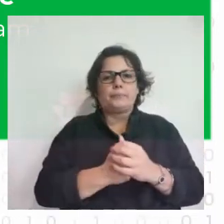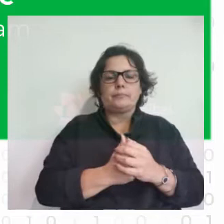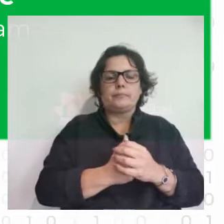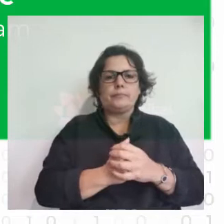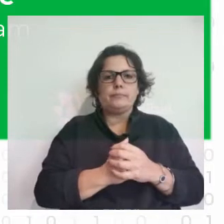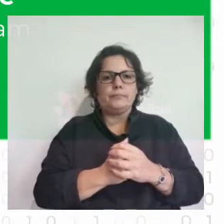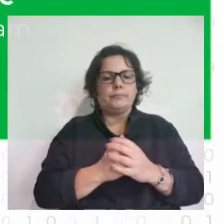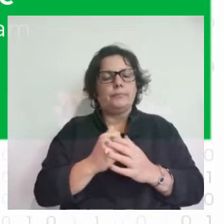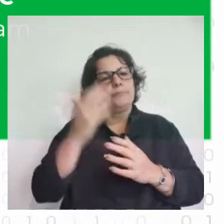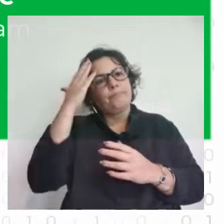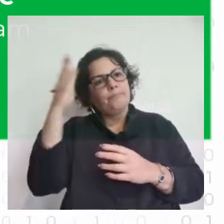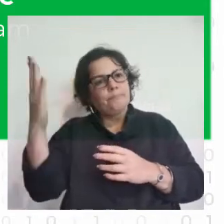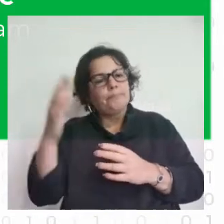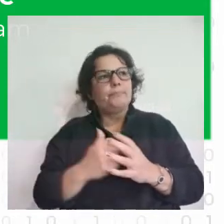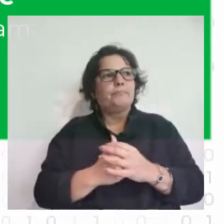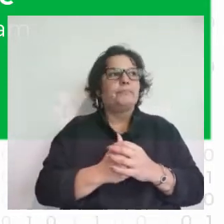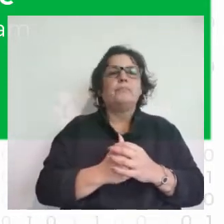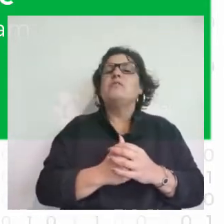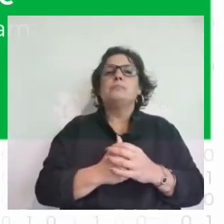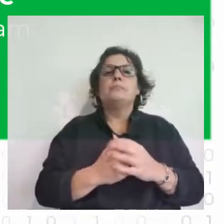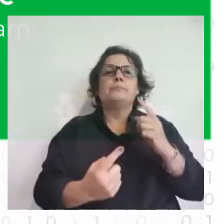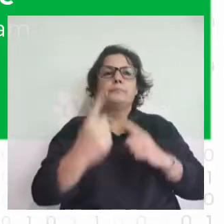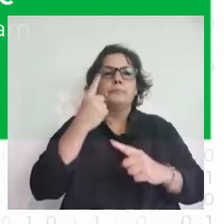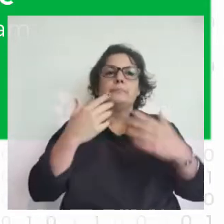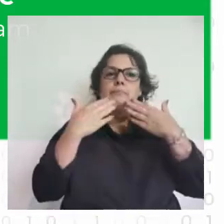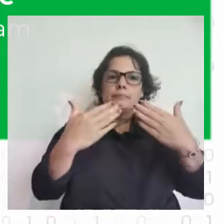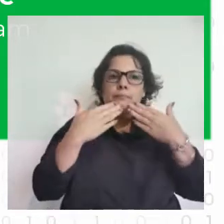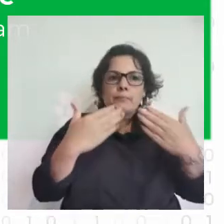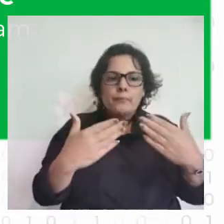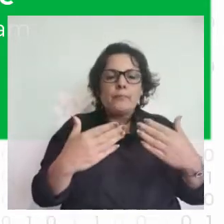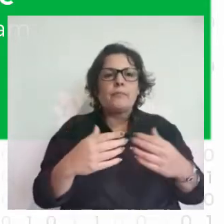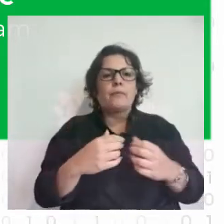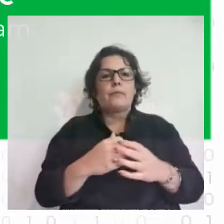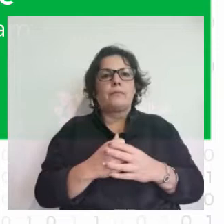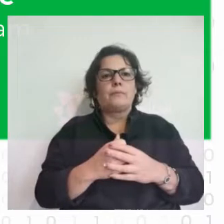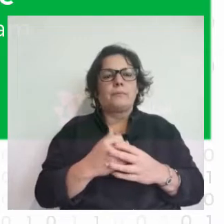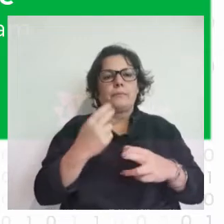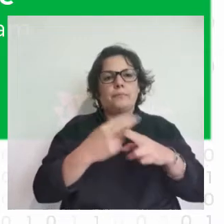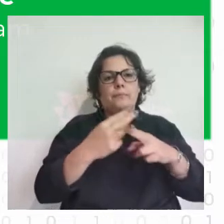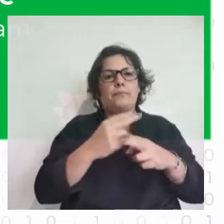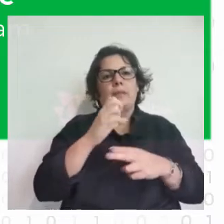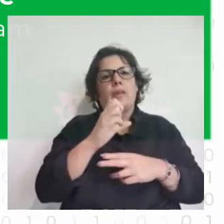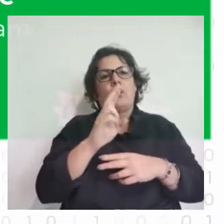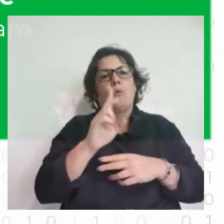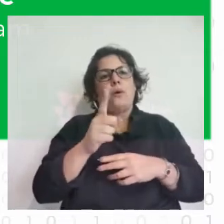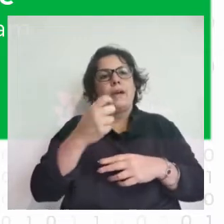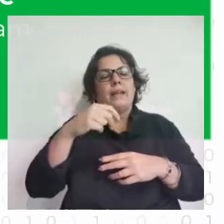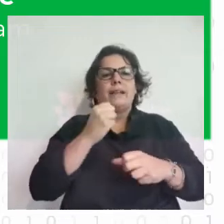Hola. Bueno, antes que nada, muchísimas gracias. Mi nombre es Eugenia Silva, trabajo